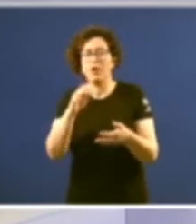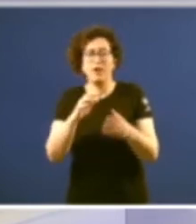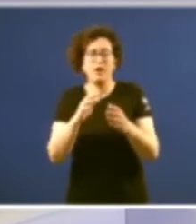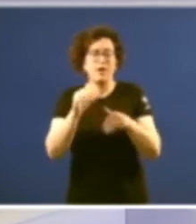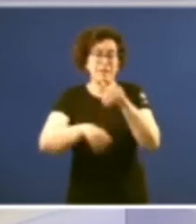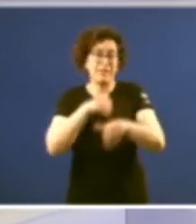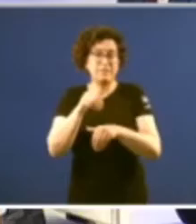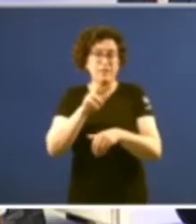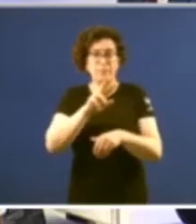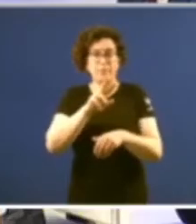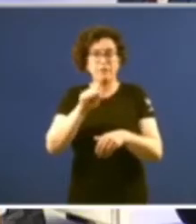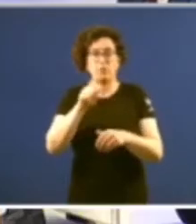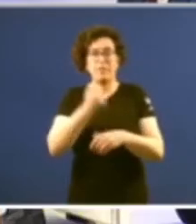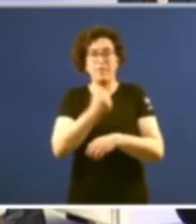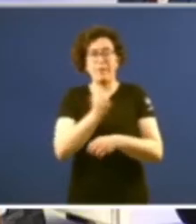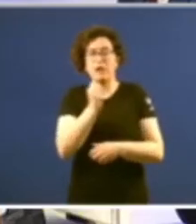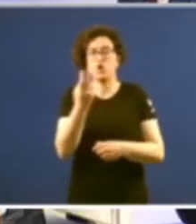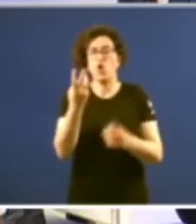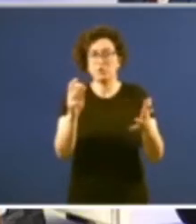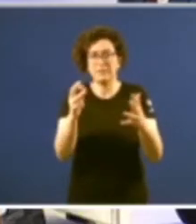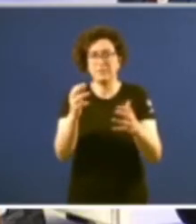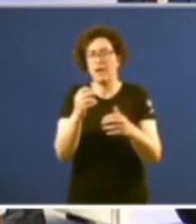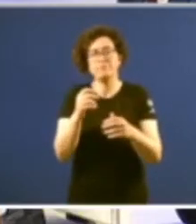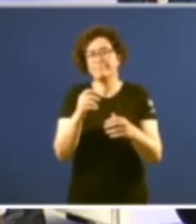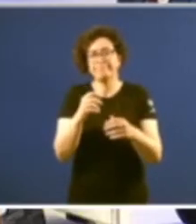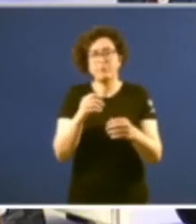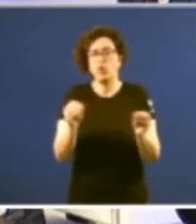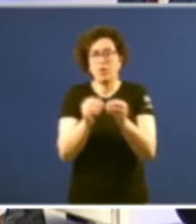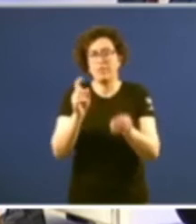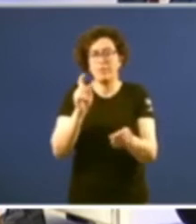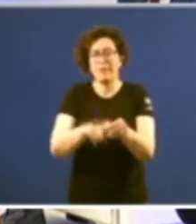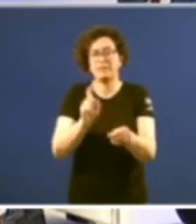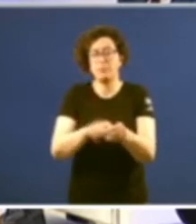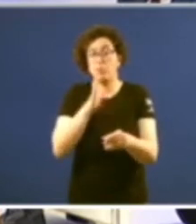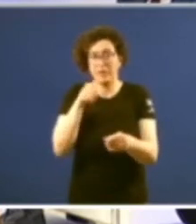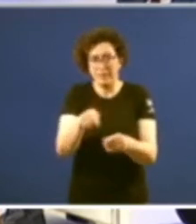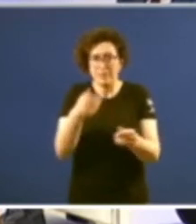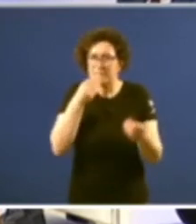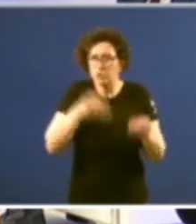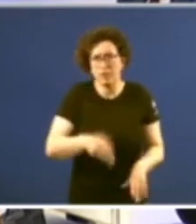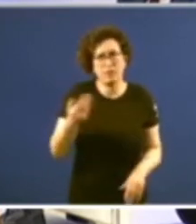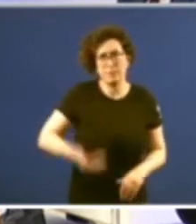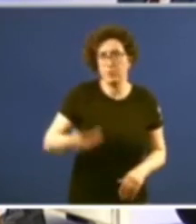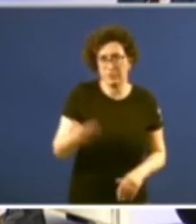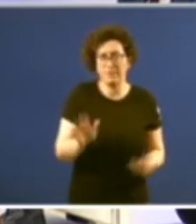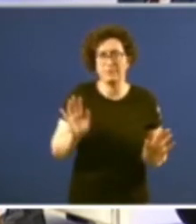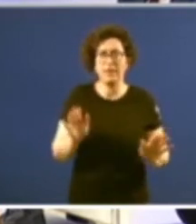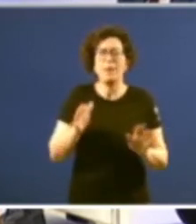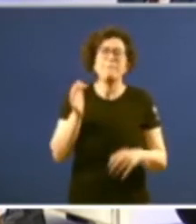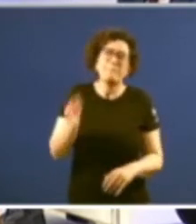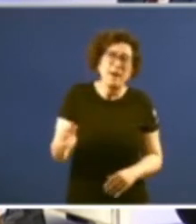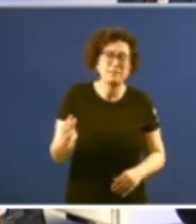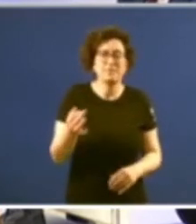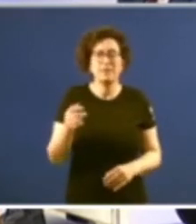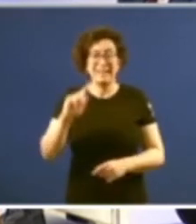dezembro do ano 80 tivese unha participación acorde coa relevancia histórica da xornada non só iso sino que